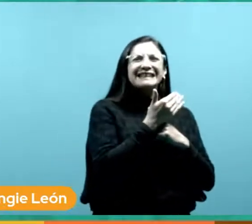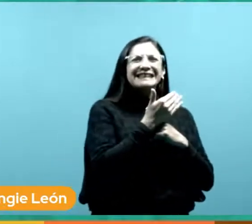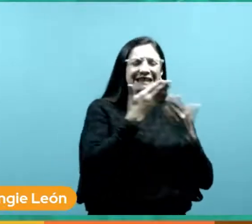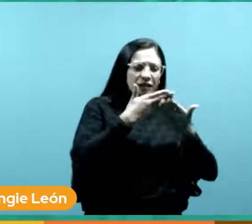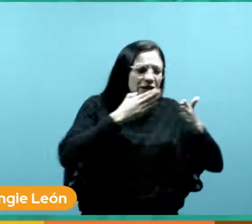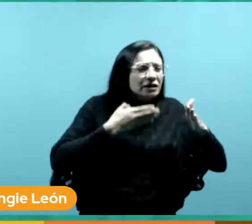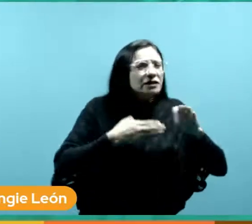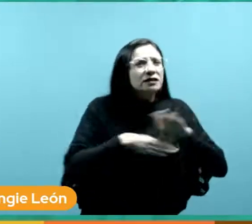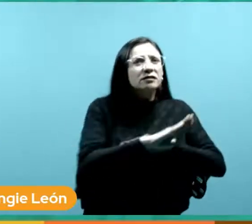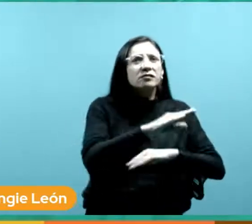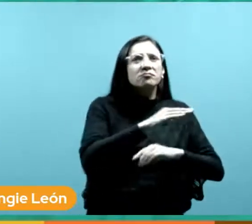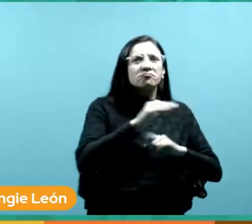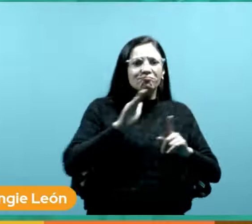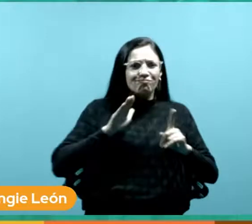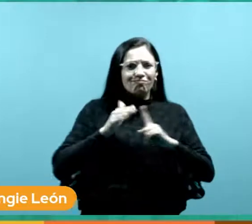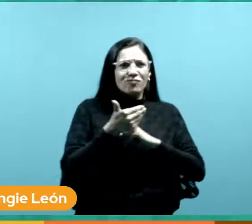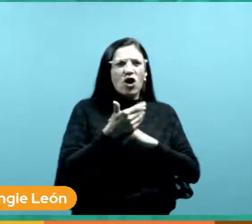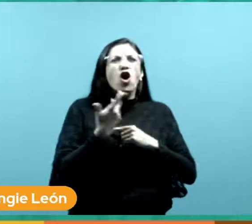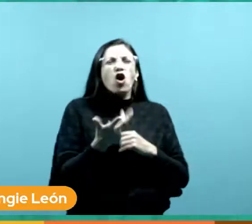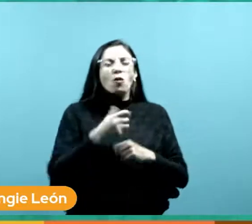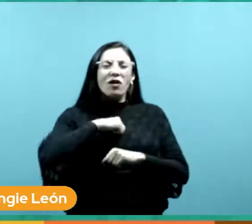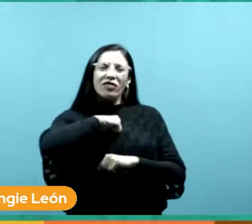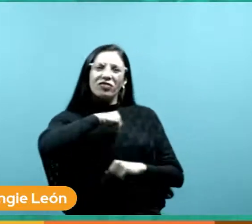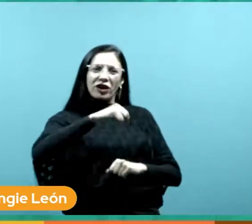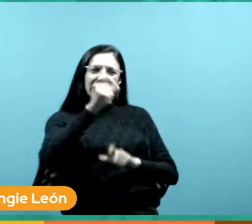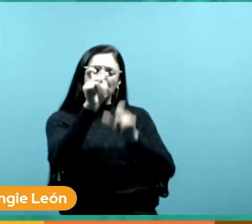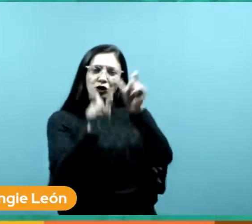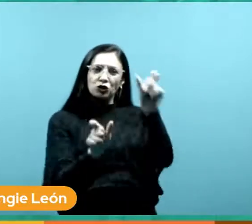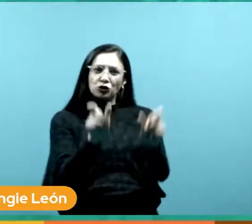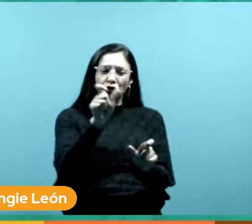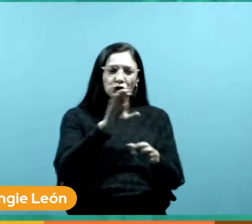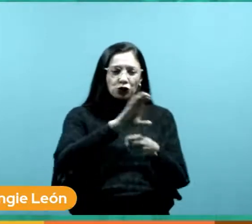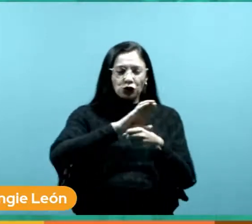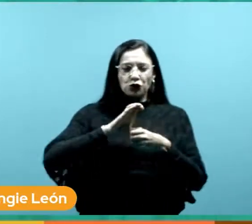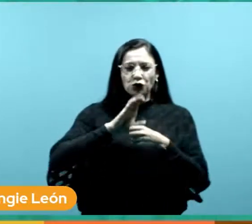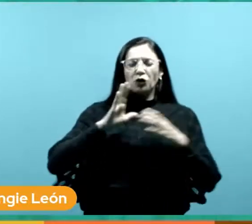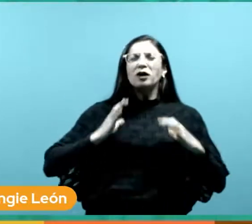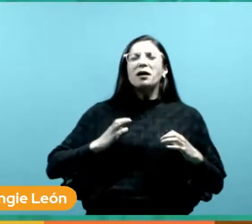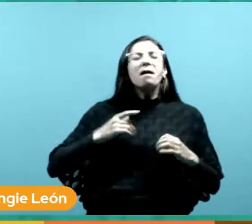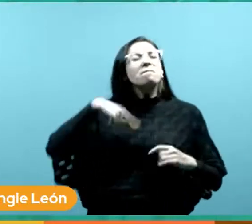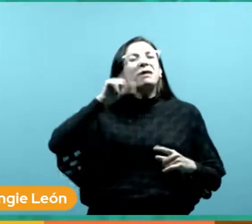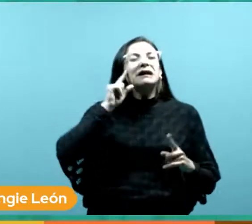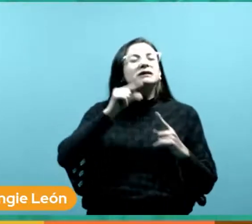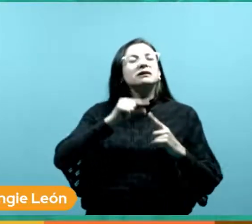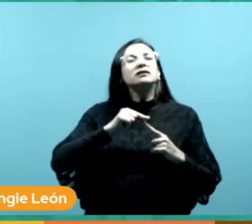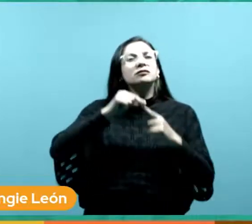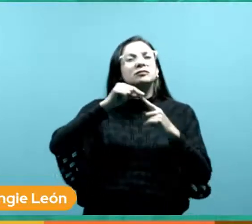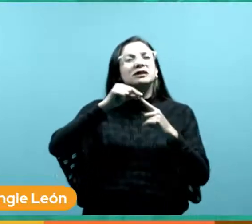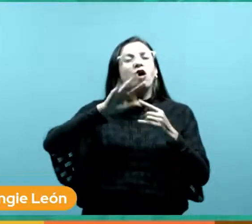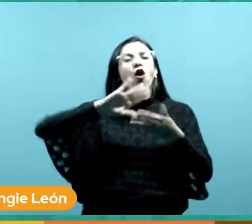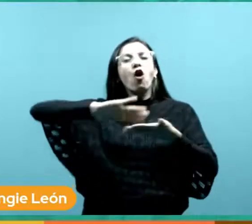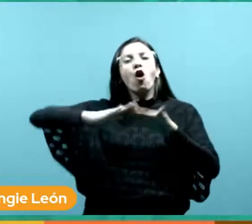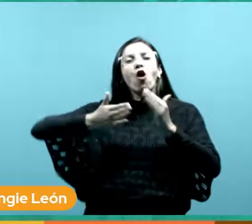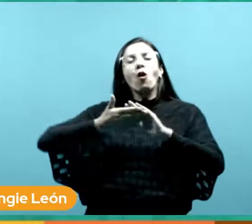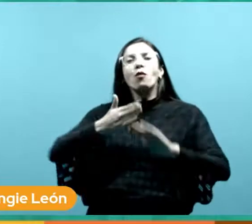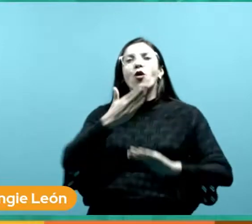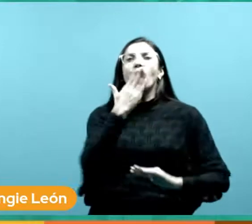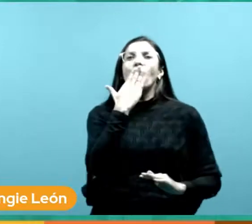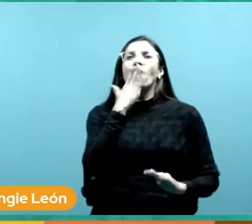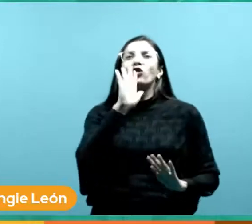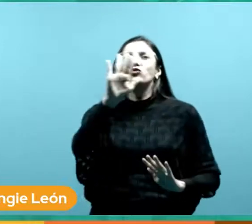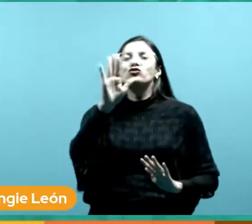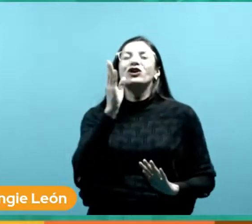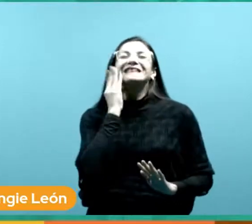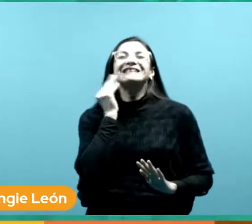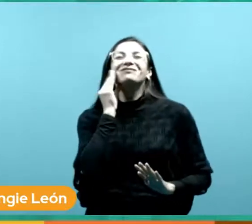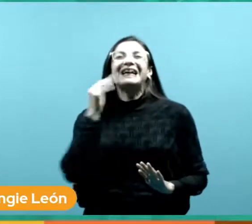garantía de los derechos a los ciudadanos en especial a las comunidades indígenas gran experiencia en Argentina doctora